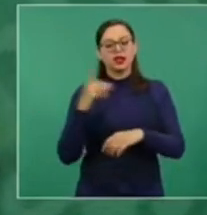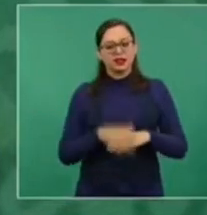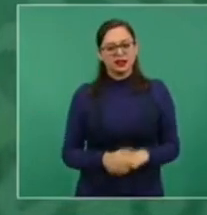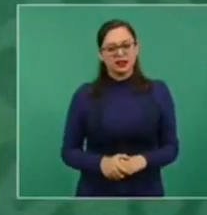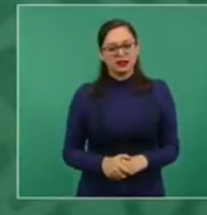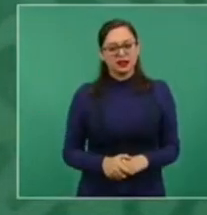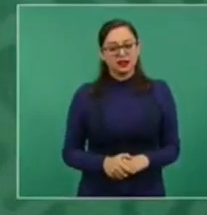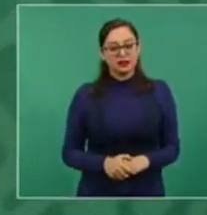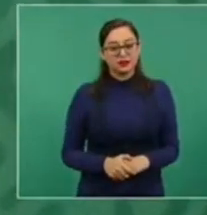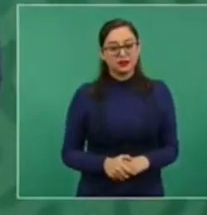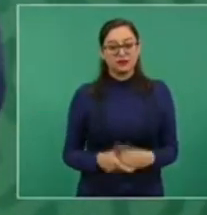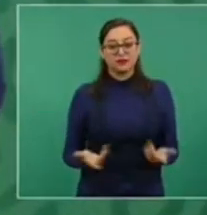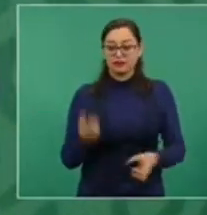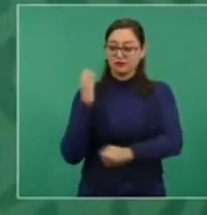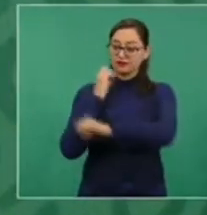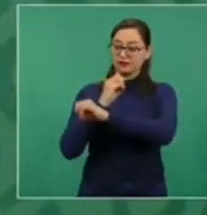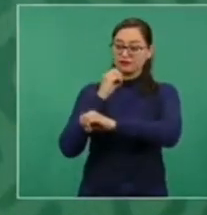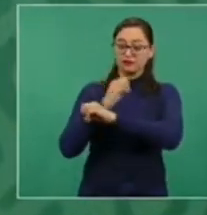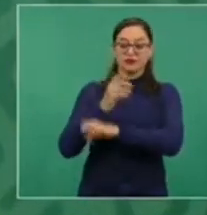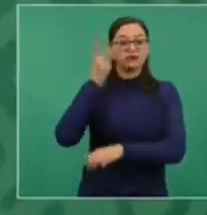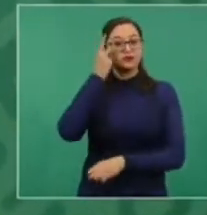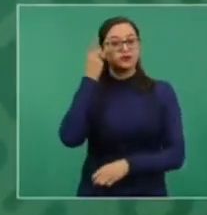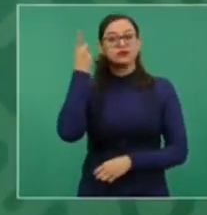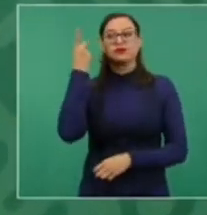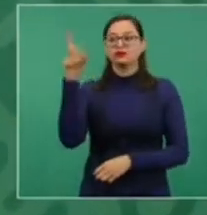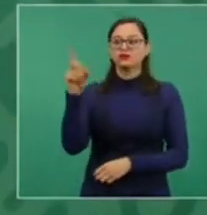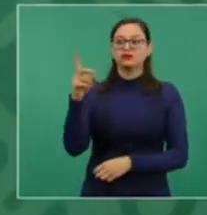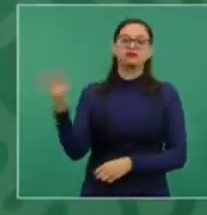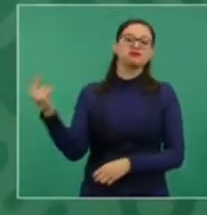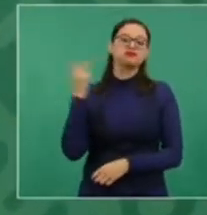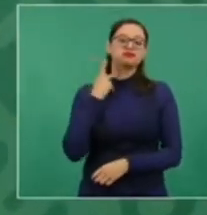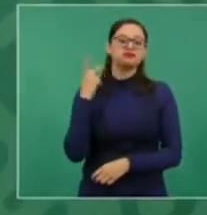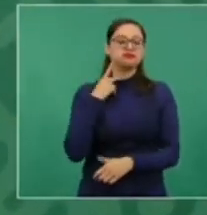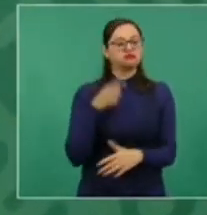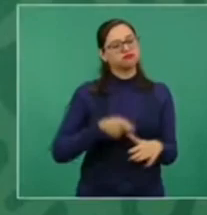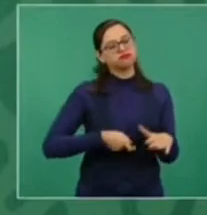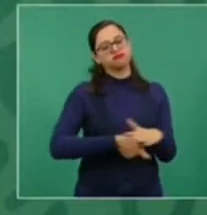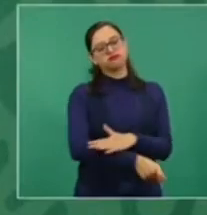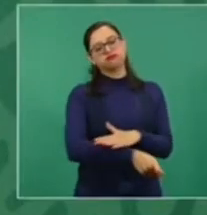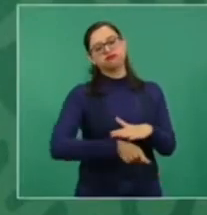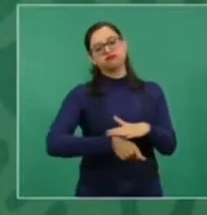a políticos que están a su servicio.